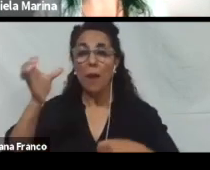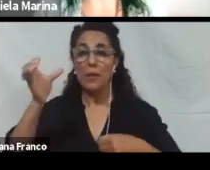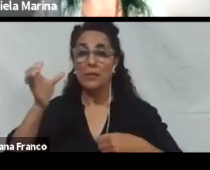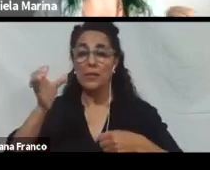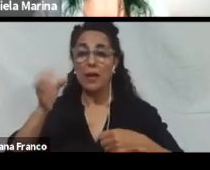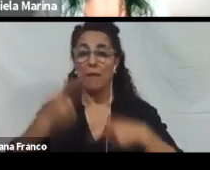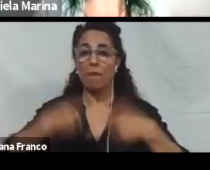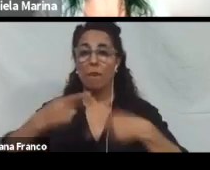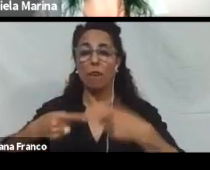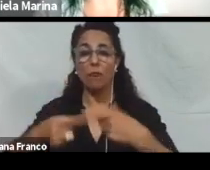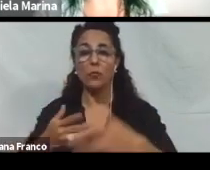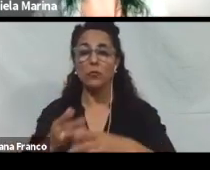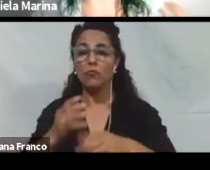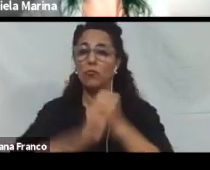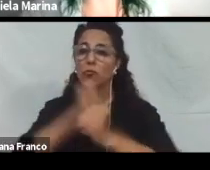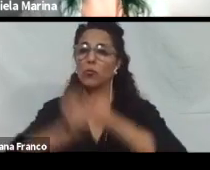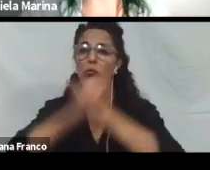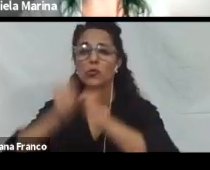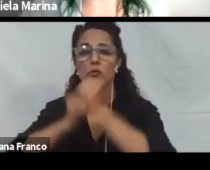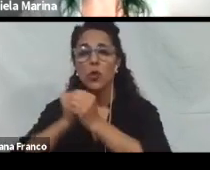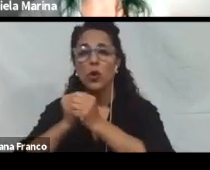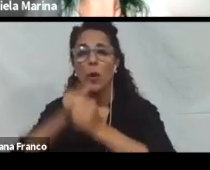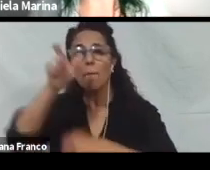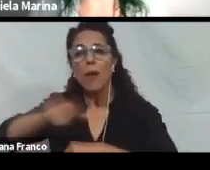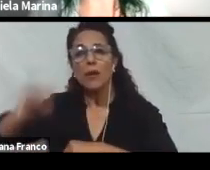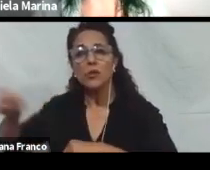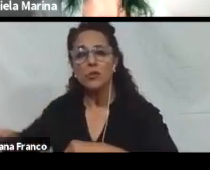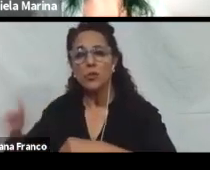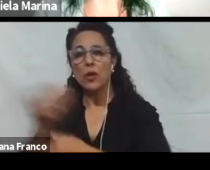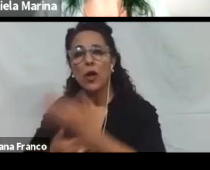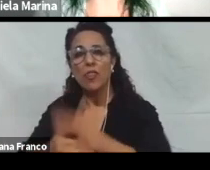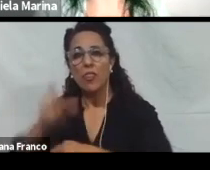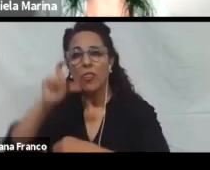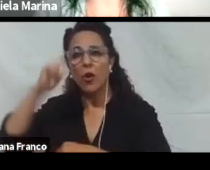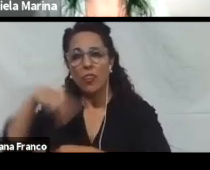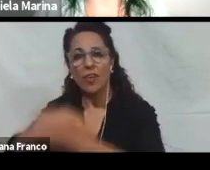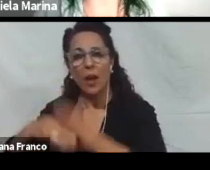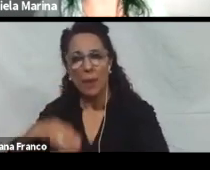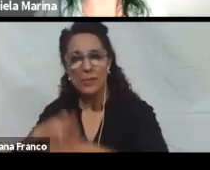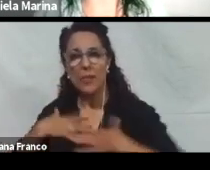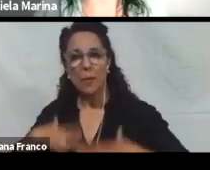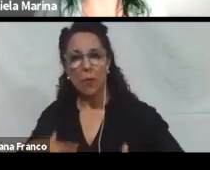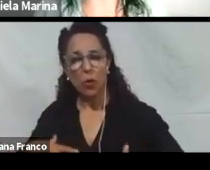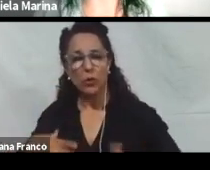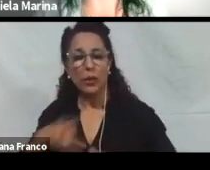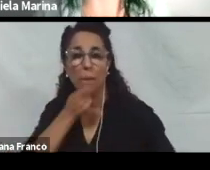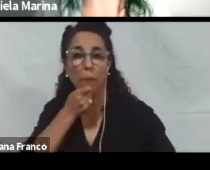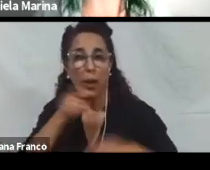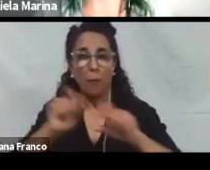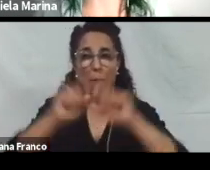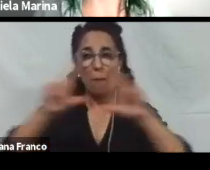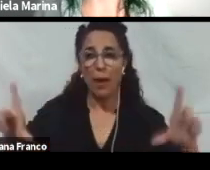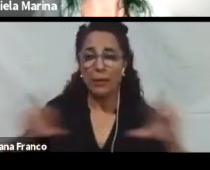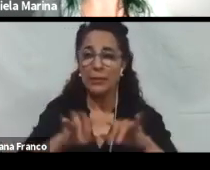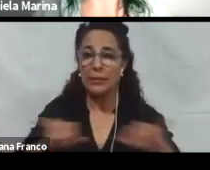de las personas con algún tipo de discapacidad. El lector de pantalla que hagamos de 100, por ejemplo, es una tecnología